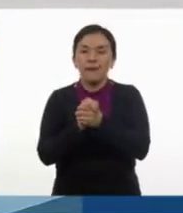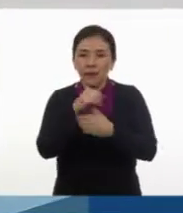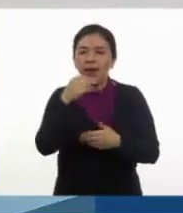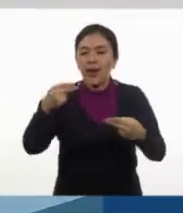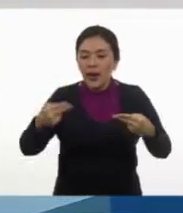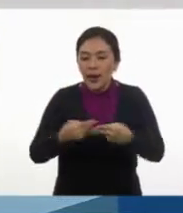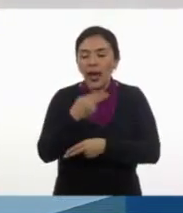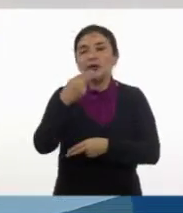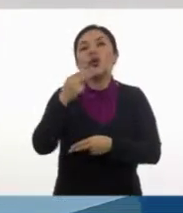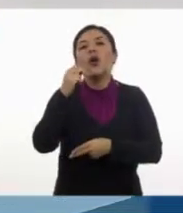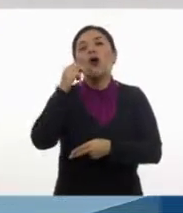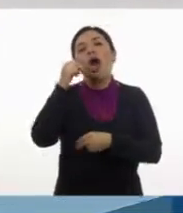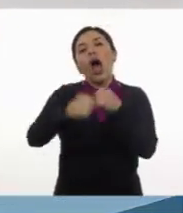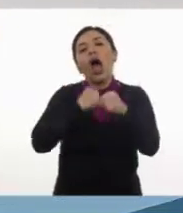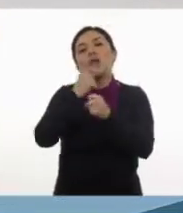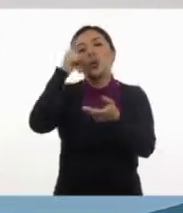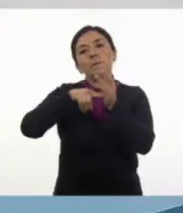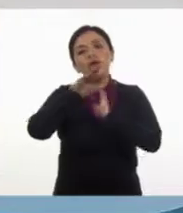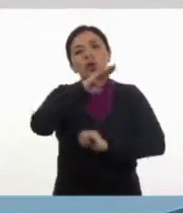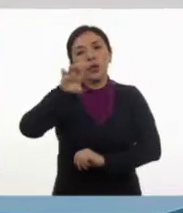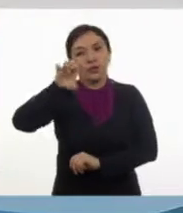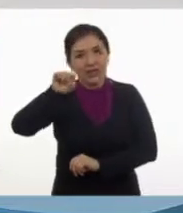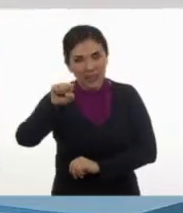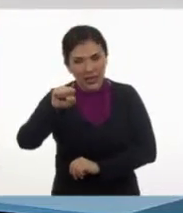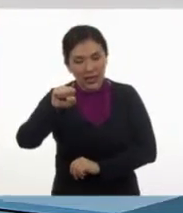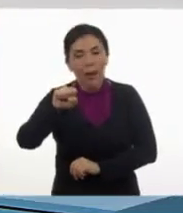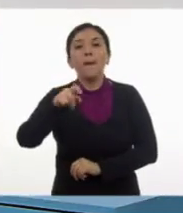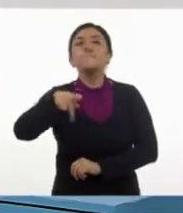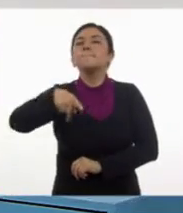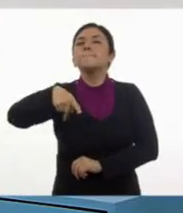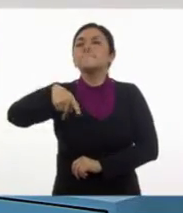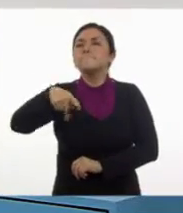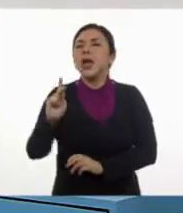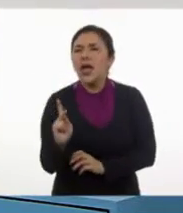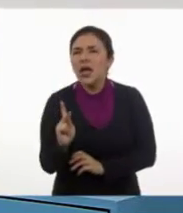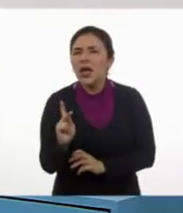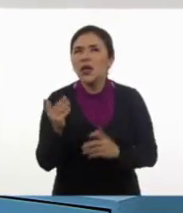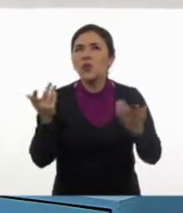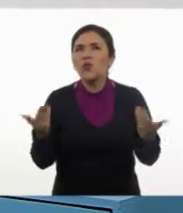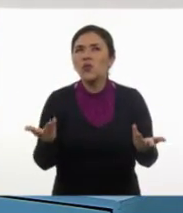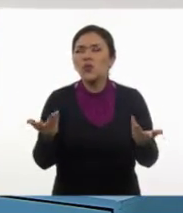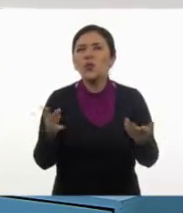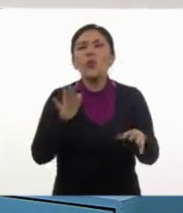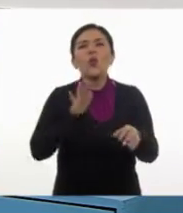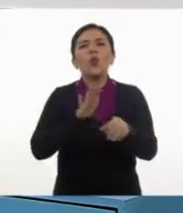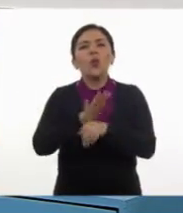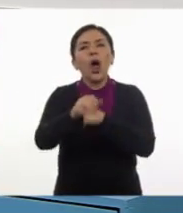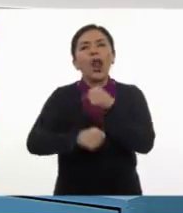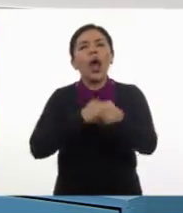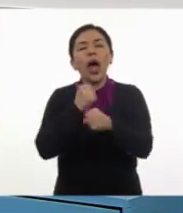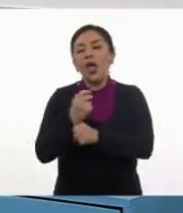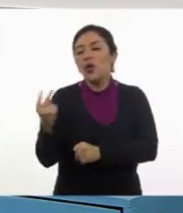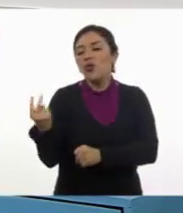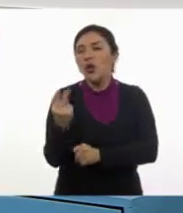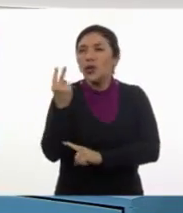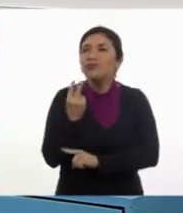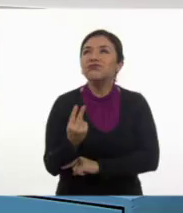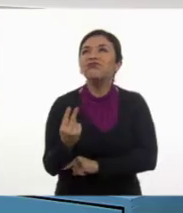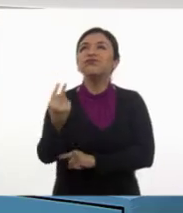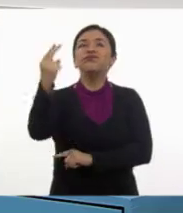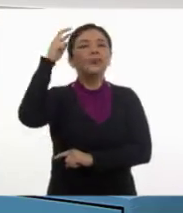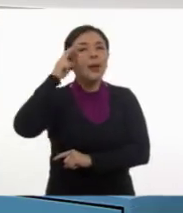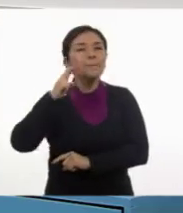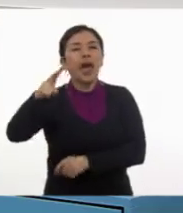novecientos cincuenta. Pero, ¿en qué año se fueron a su segunda luna de